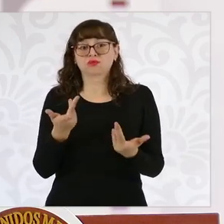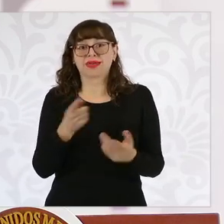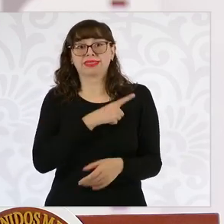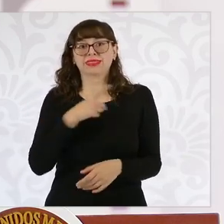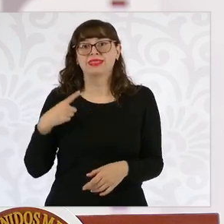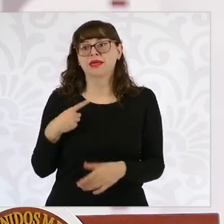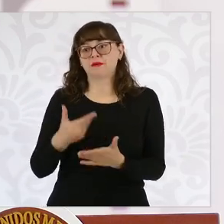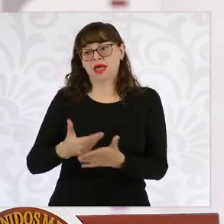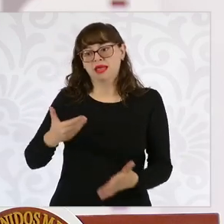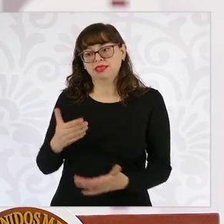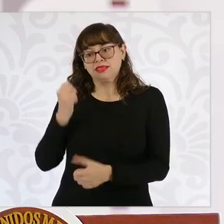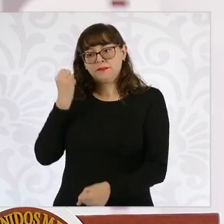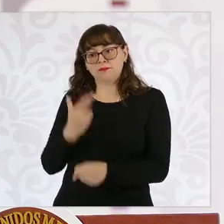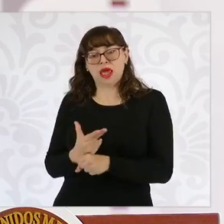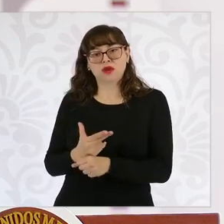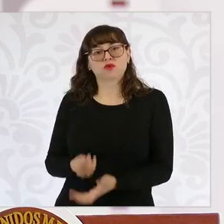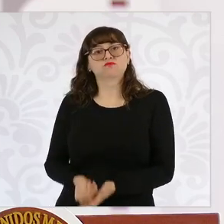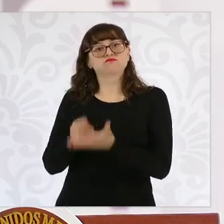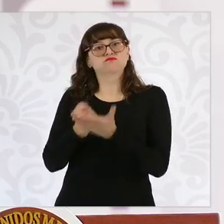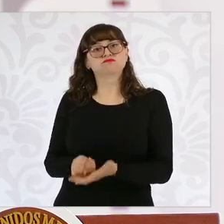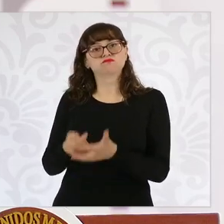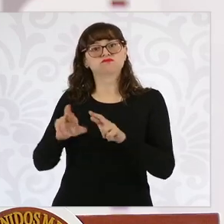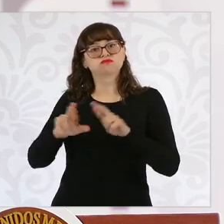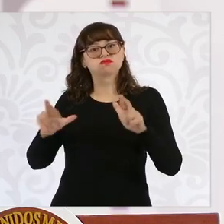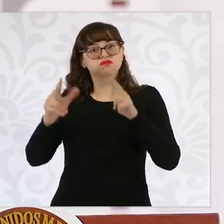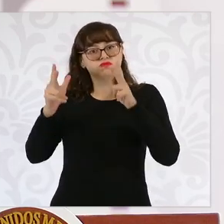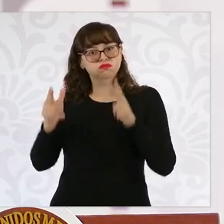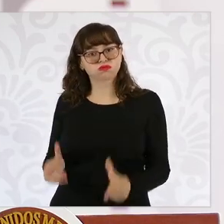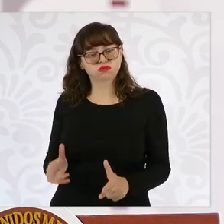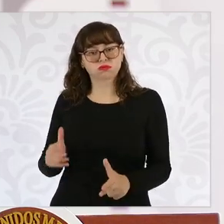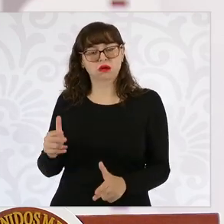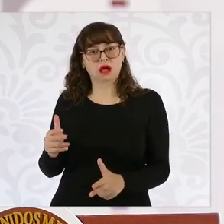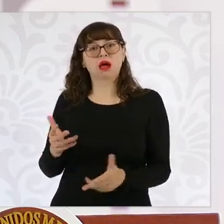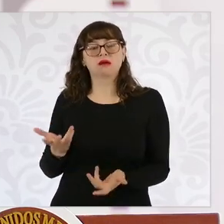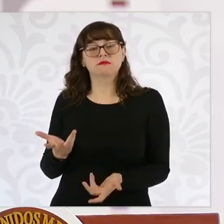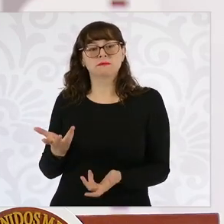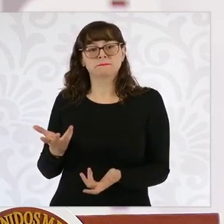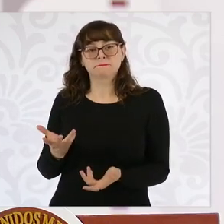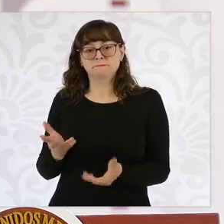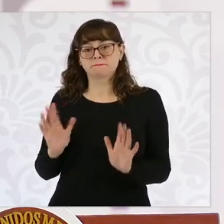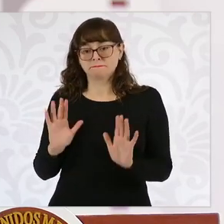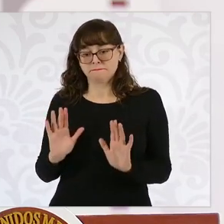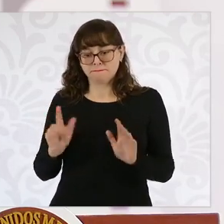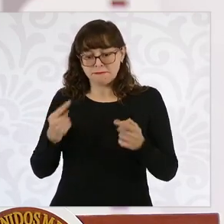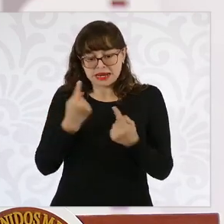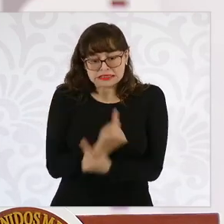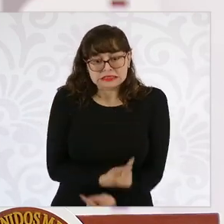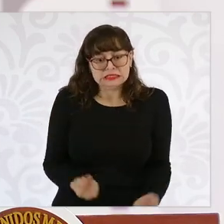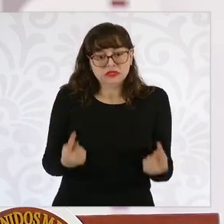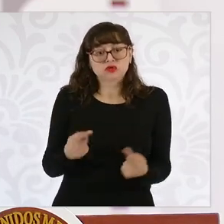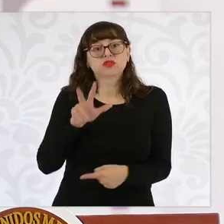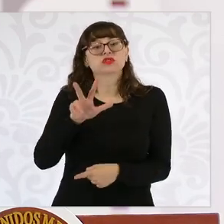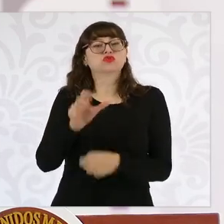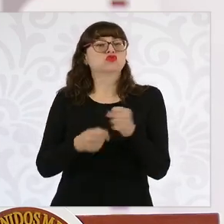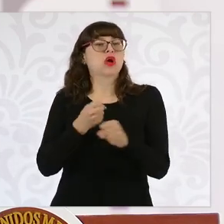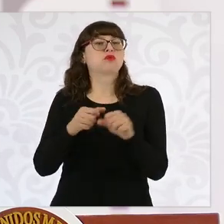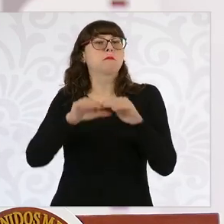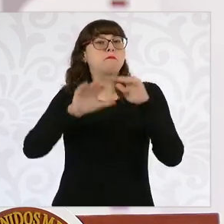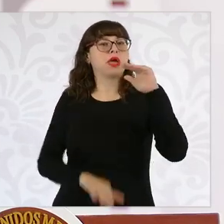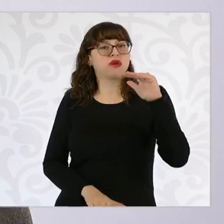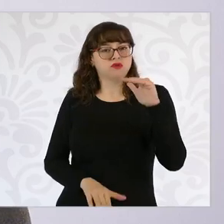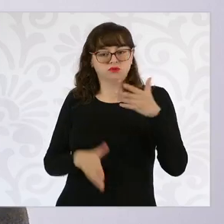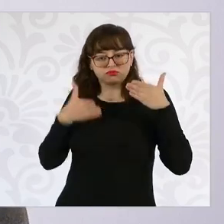edad temprana, por eso se plantea en esta reforma que sea con prioridad a los menores de 18 años,